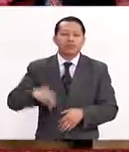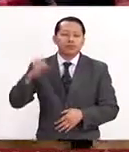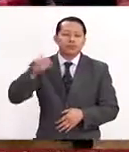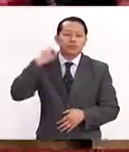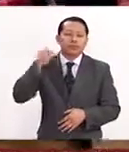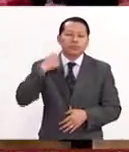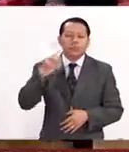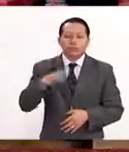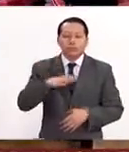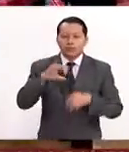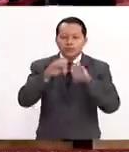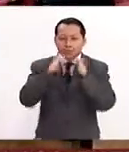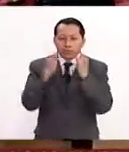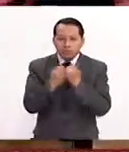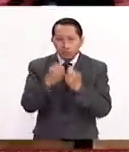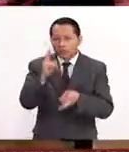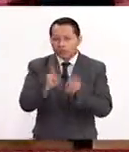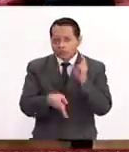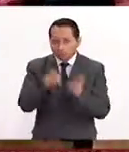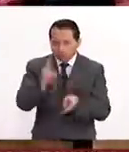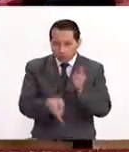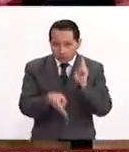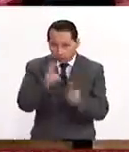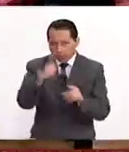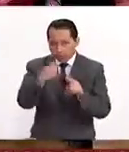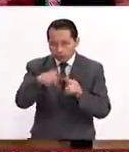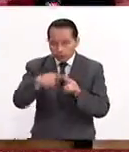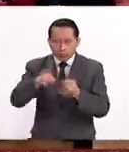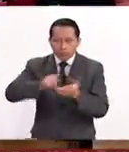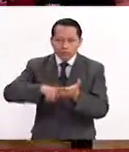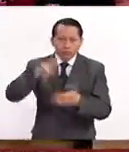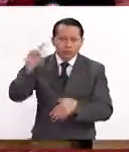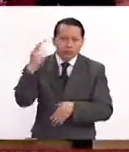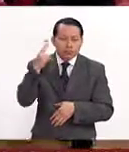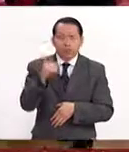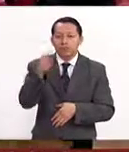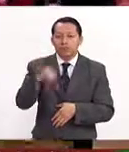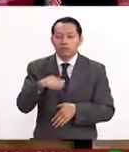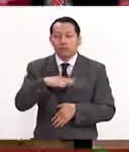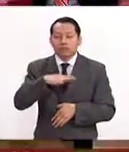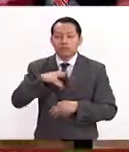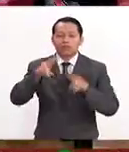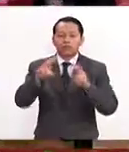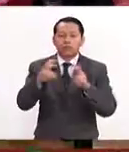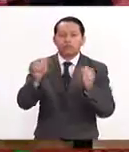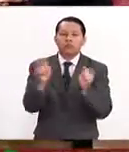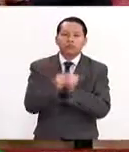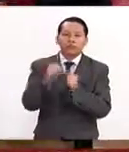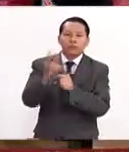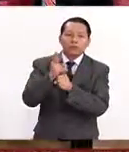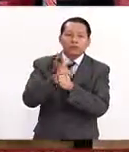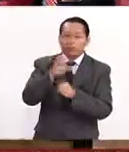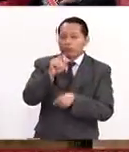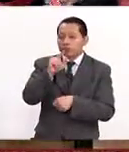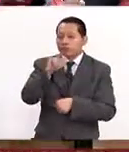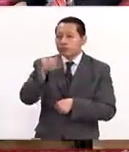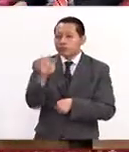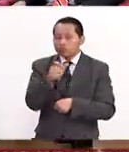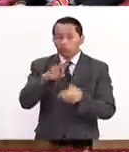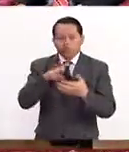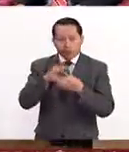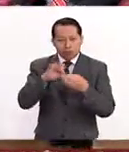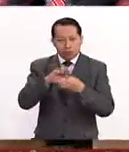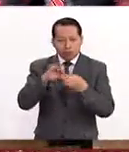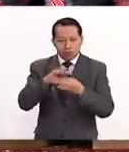eventos, conferencias, pláticas, charlas en la UNAM, donde estarán abordando estos temas con invitados del Colmex. Platíquenos los detalles.